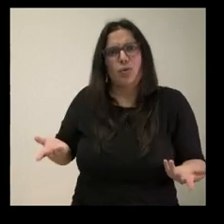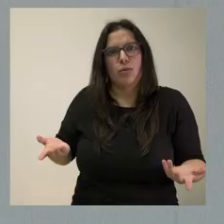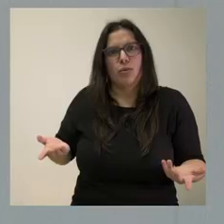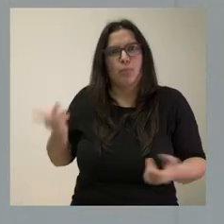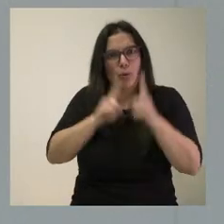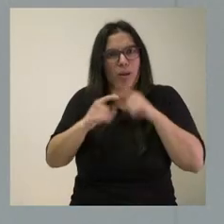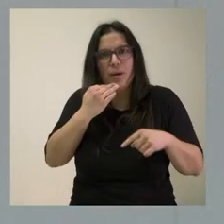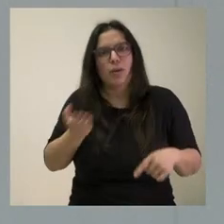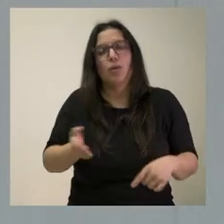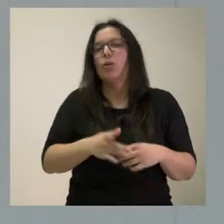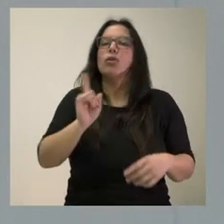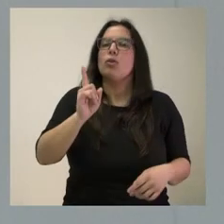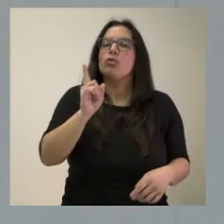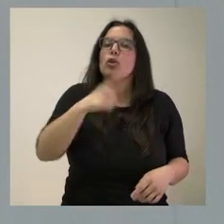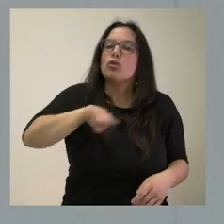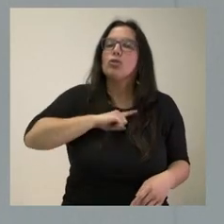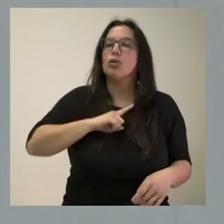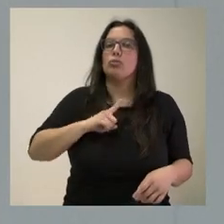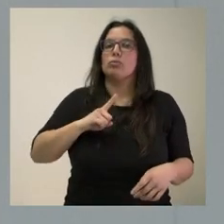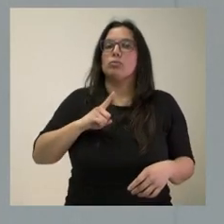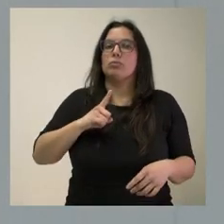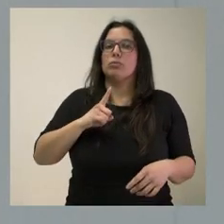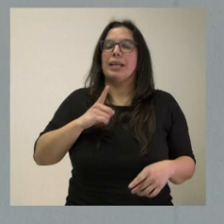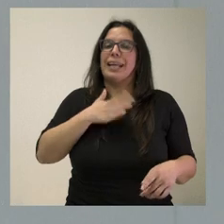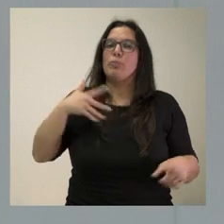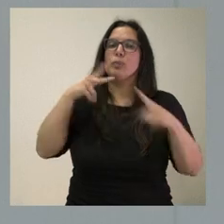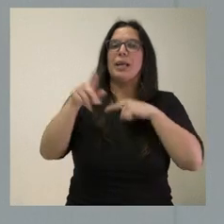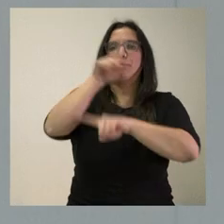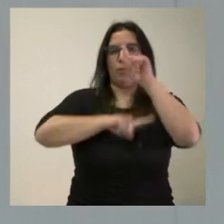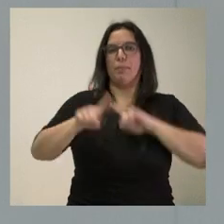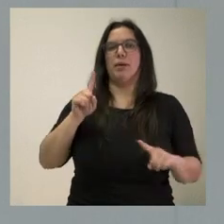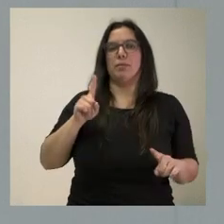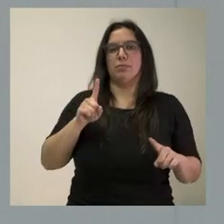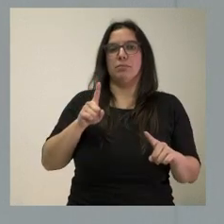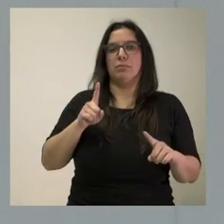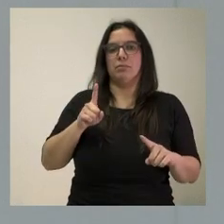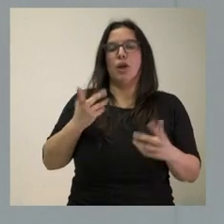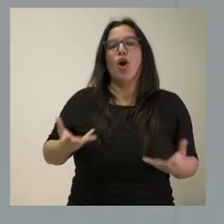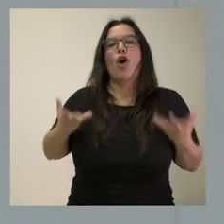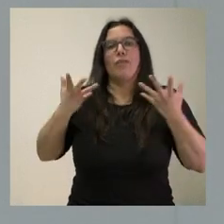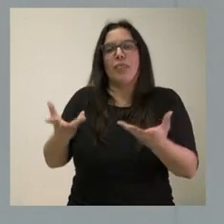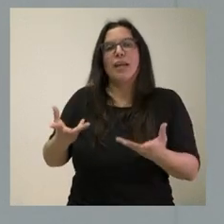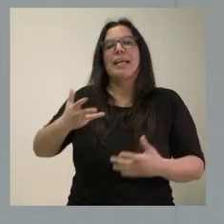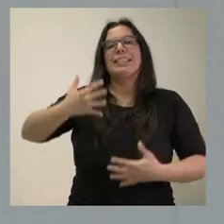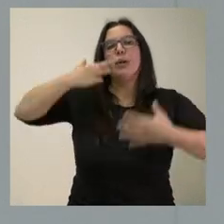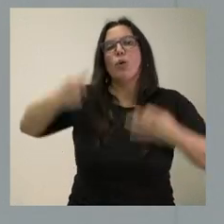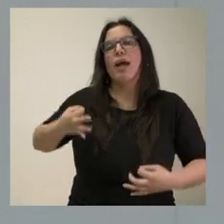Nosotros lo que tenemos que hacer es garantizar que no lo exista. Y en la que esté nuestra mano, esa es la tarea. Y eso es lo que les informamos, les comunicamos y ese es el